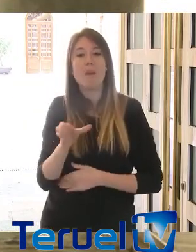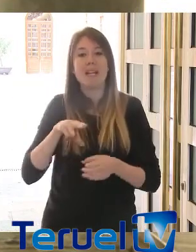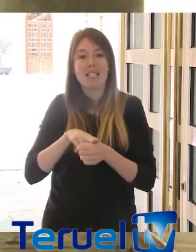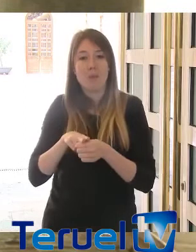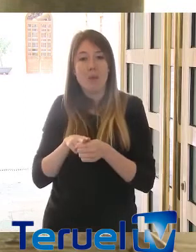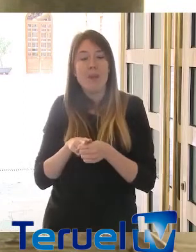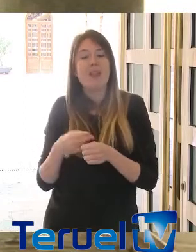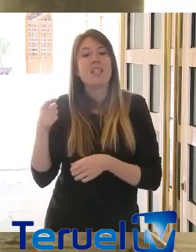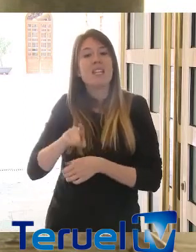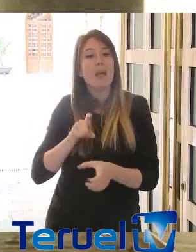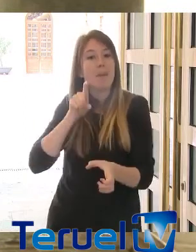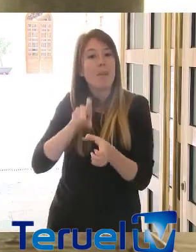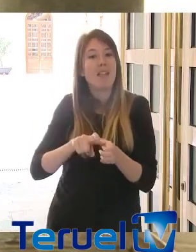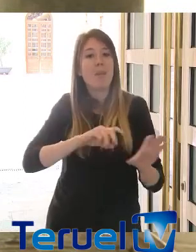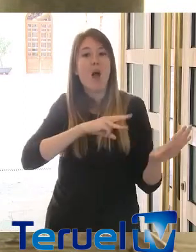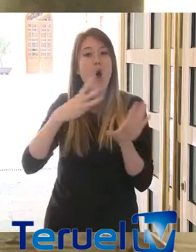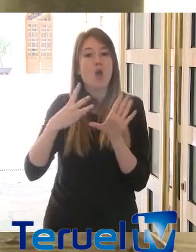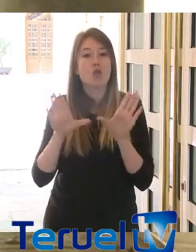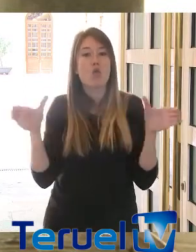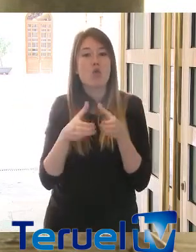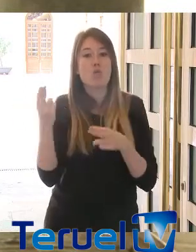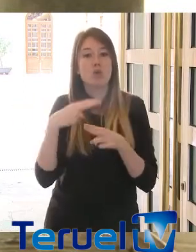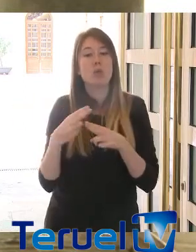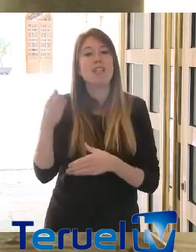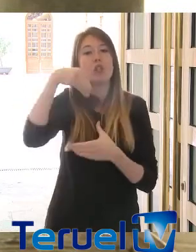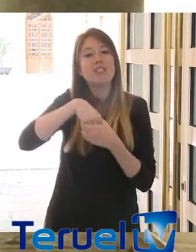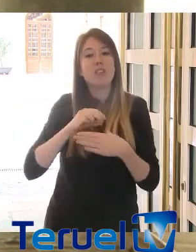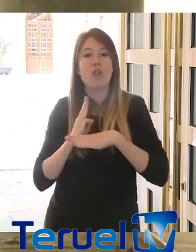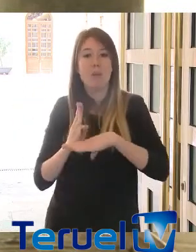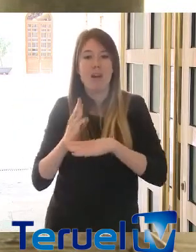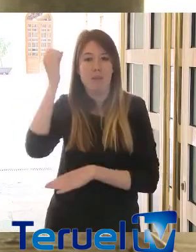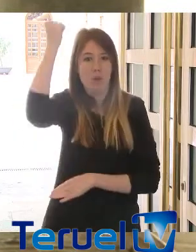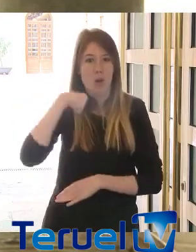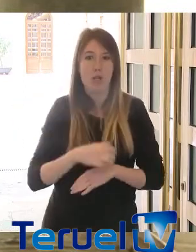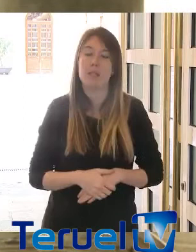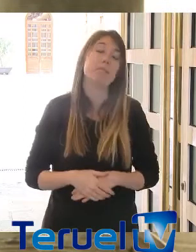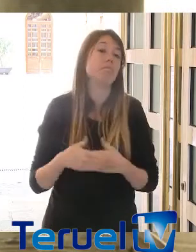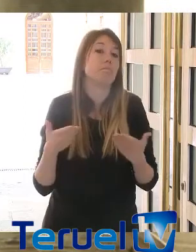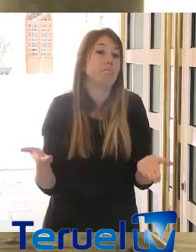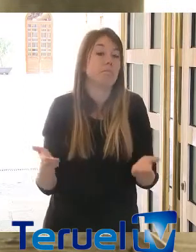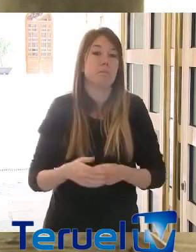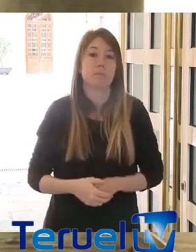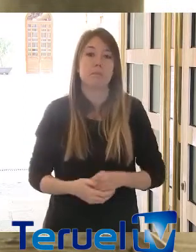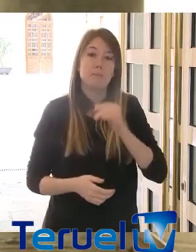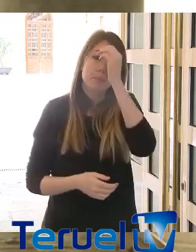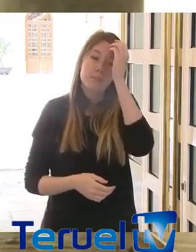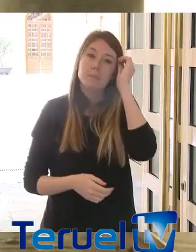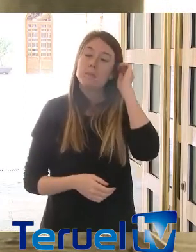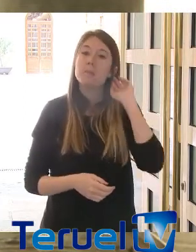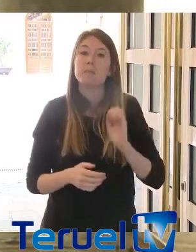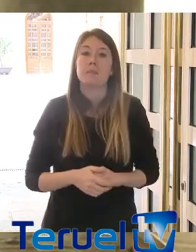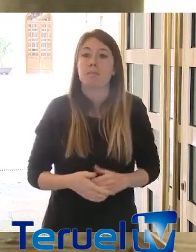presentes las ocho fuerzas con representación en el Parlamento aragonés. Por tanto, no tiene